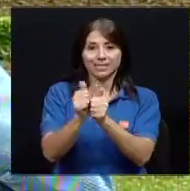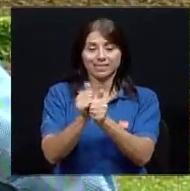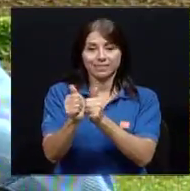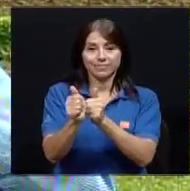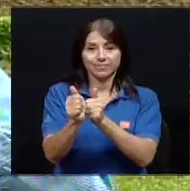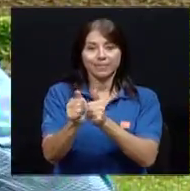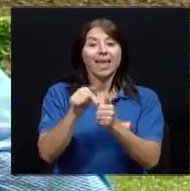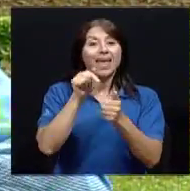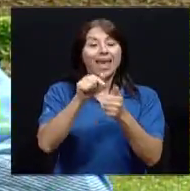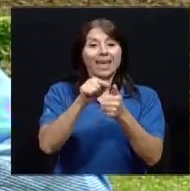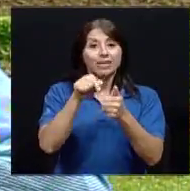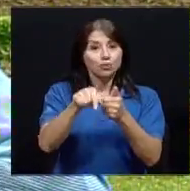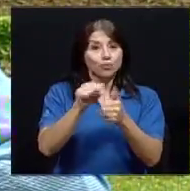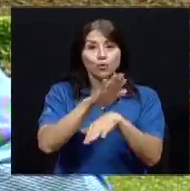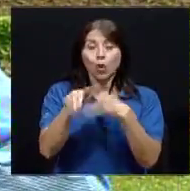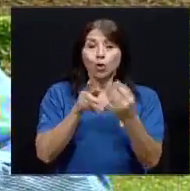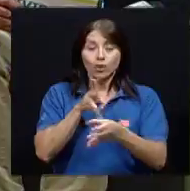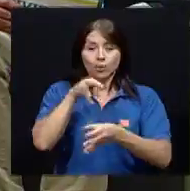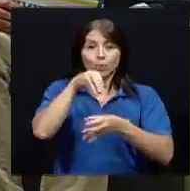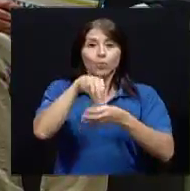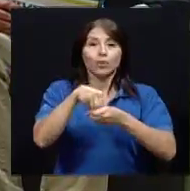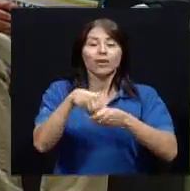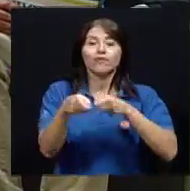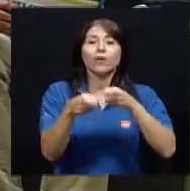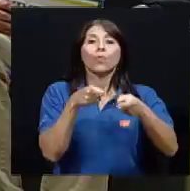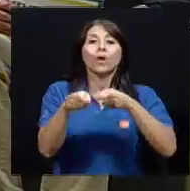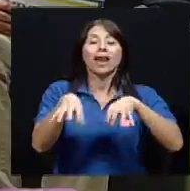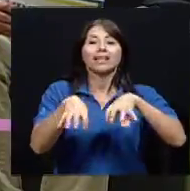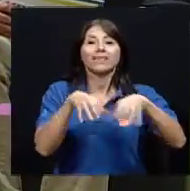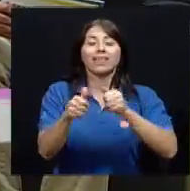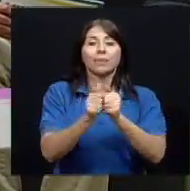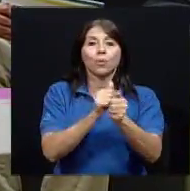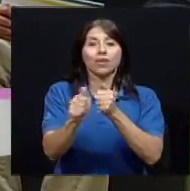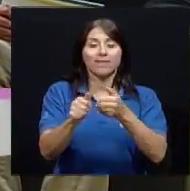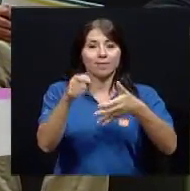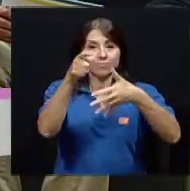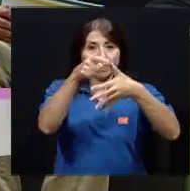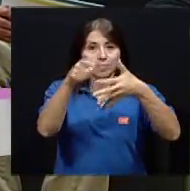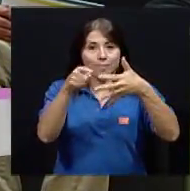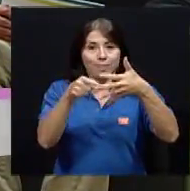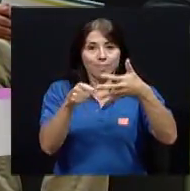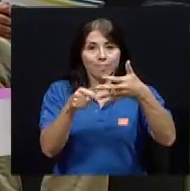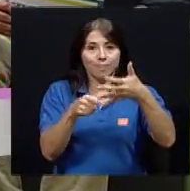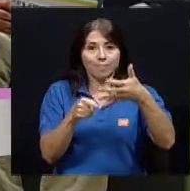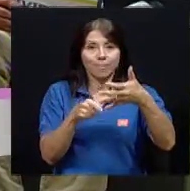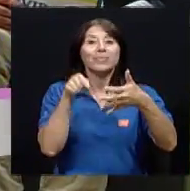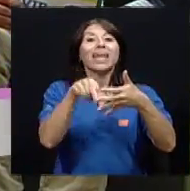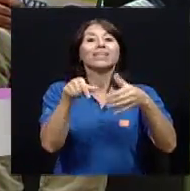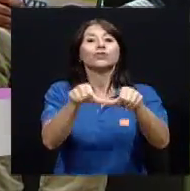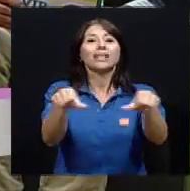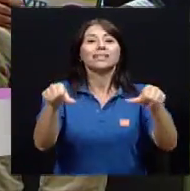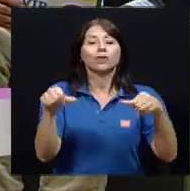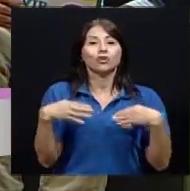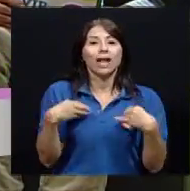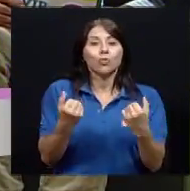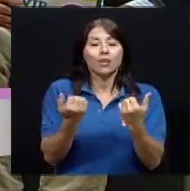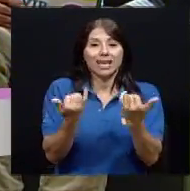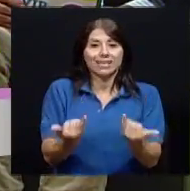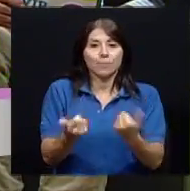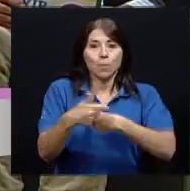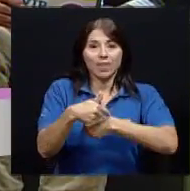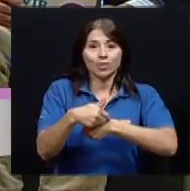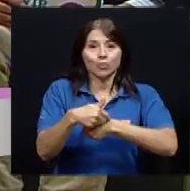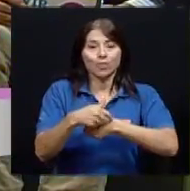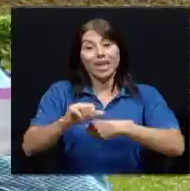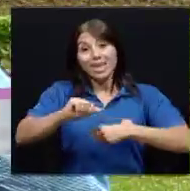actividad deportiva, regula la actividad deportiva en el país. Ese es el sector salud en este momento, ¿verdad? Ya hay un concepto superior que tiene que ver con el Sistema